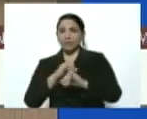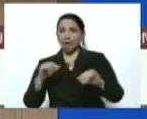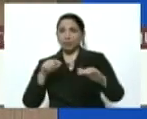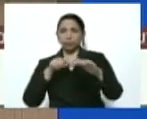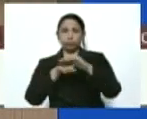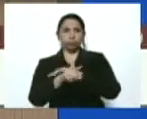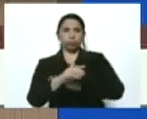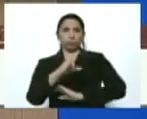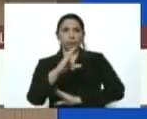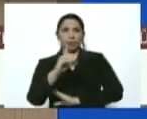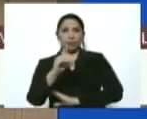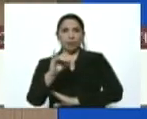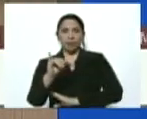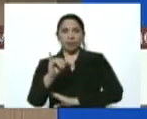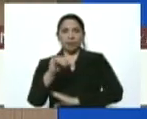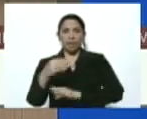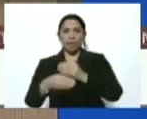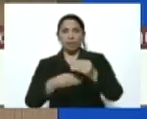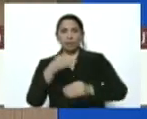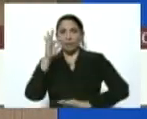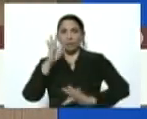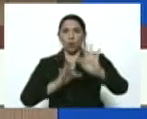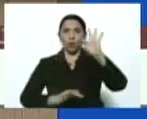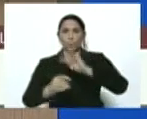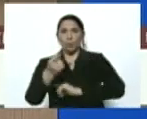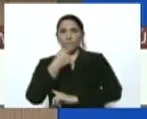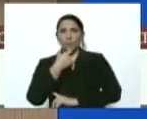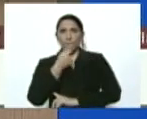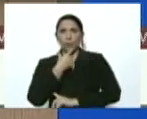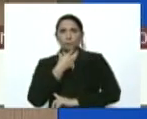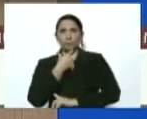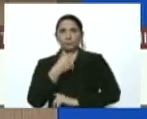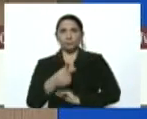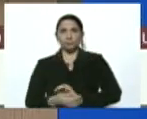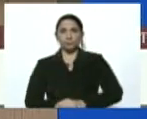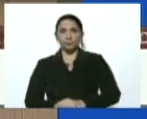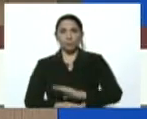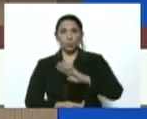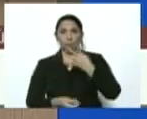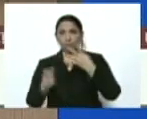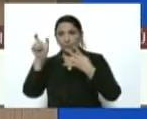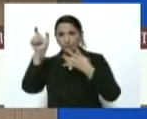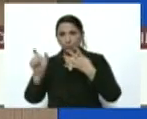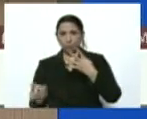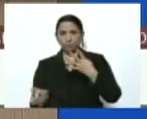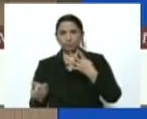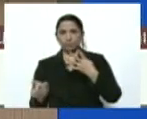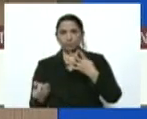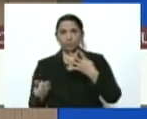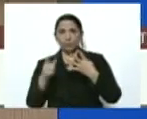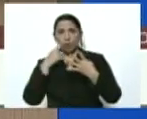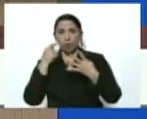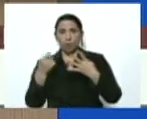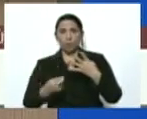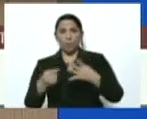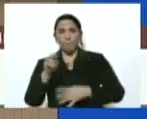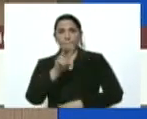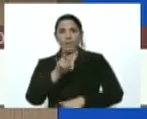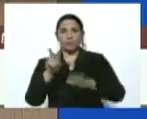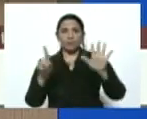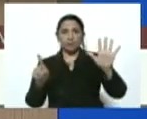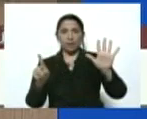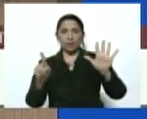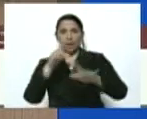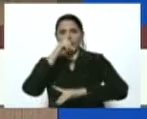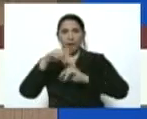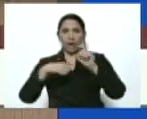ingresado un CDI recibiendo su fórmula de tratamiento. El cuarto caso es un hombre de 26 años,